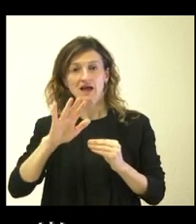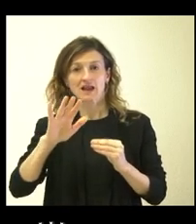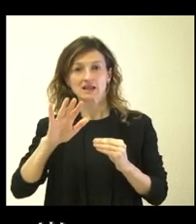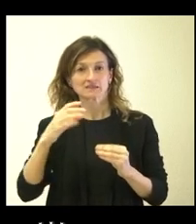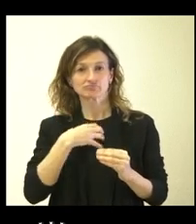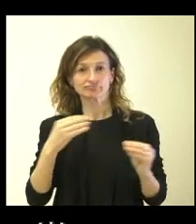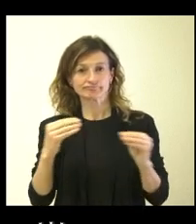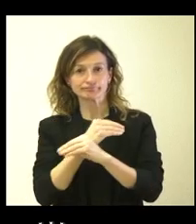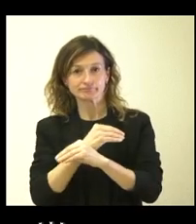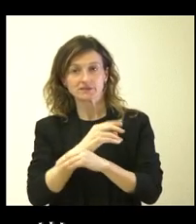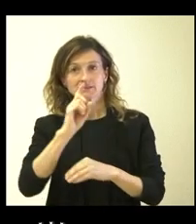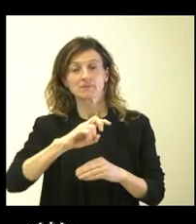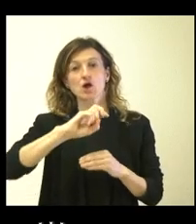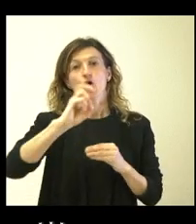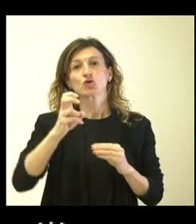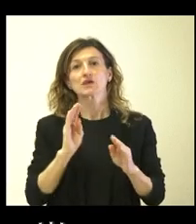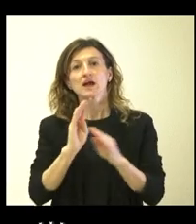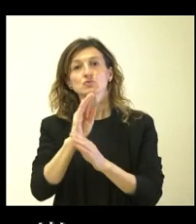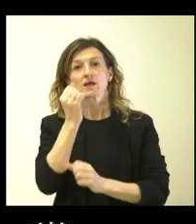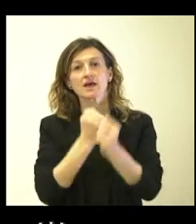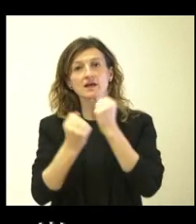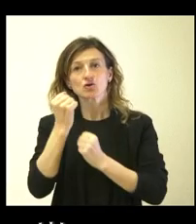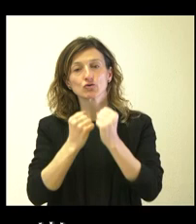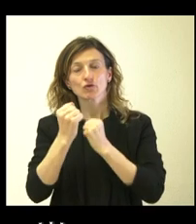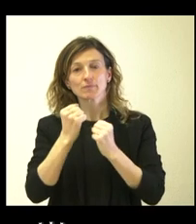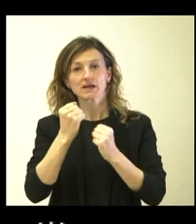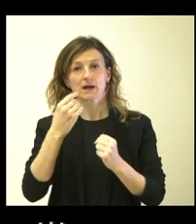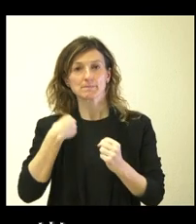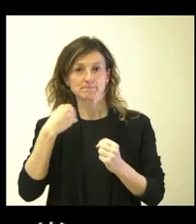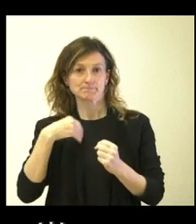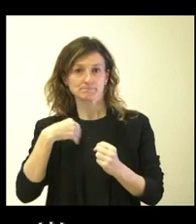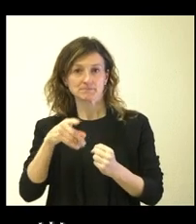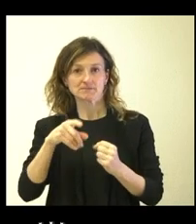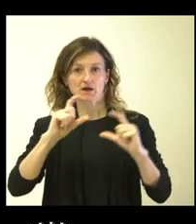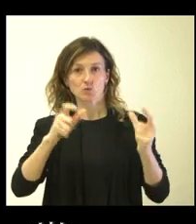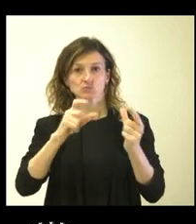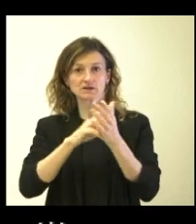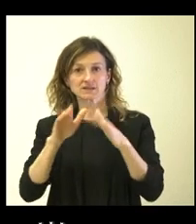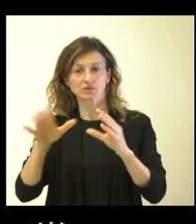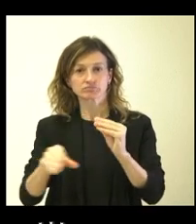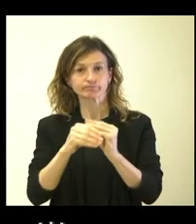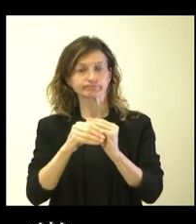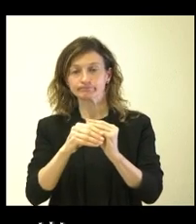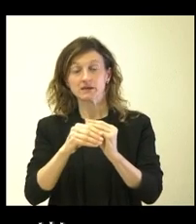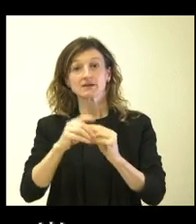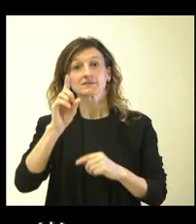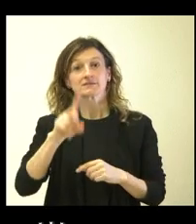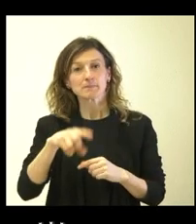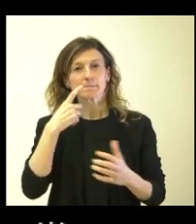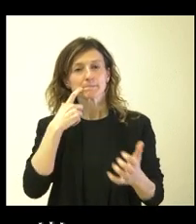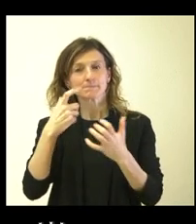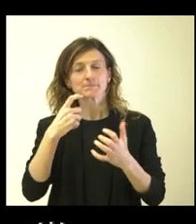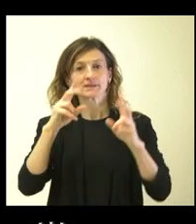e incluso con otras medidas de ayudas económicas de la propia Junta de Castilla y León, pero sobre todo el hecho del